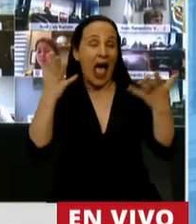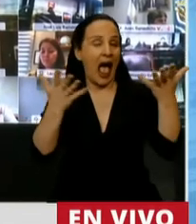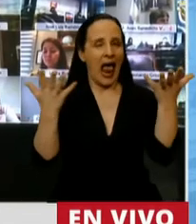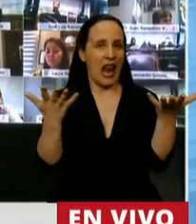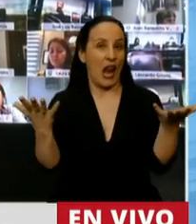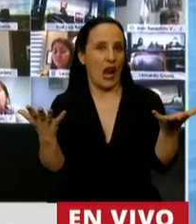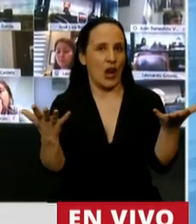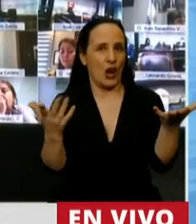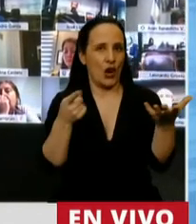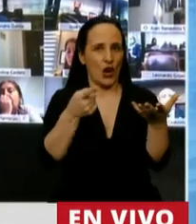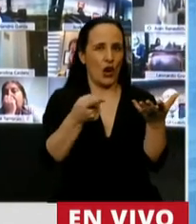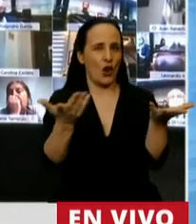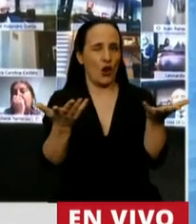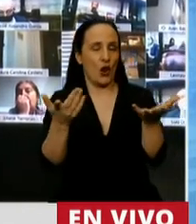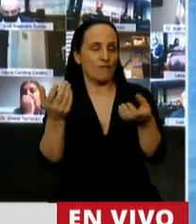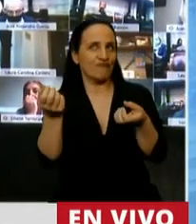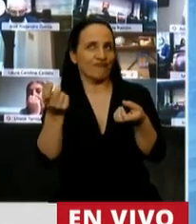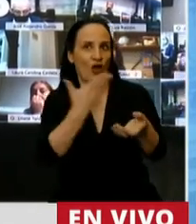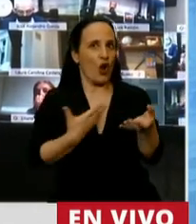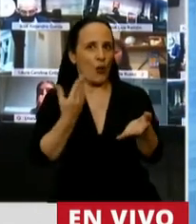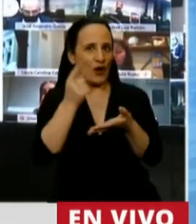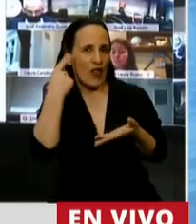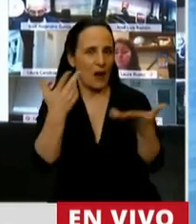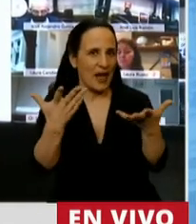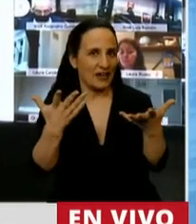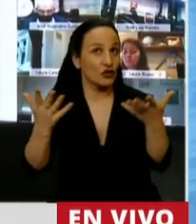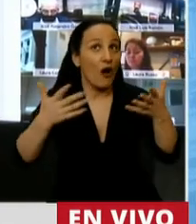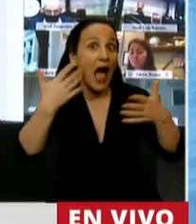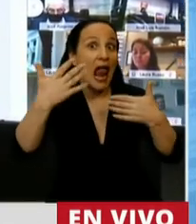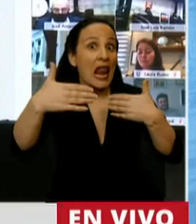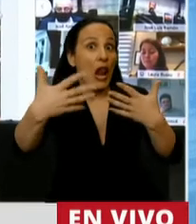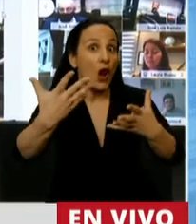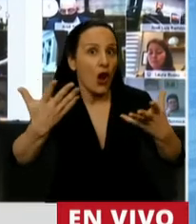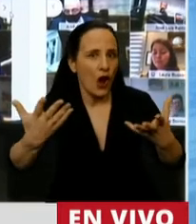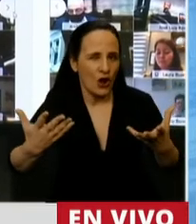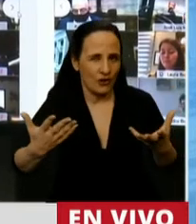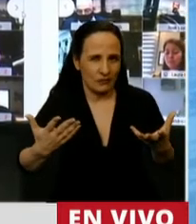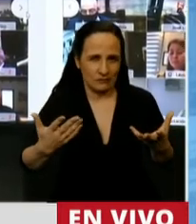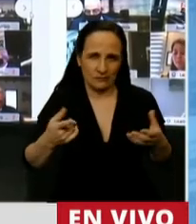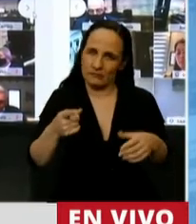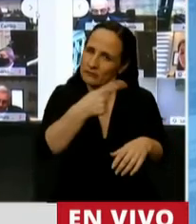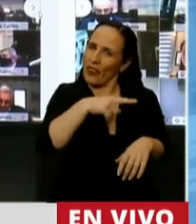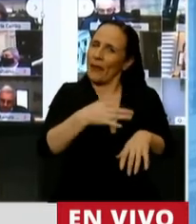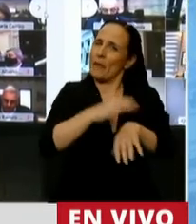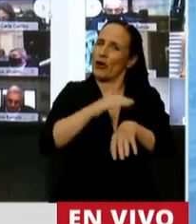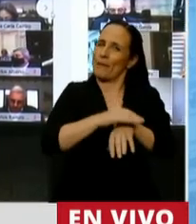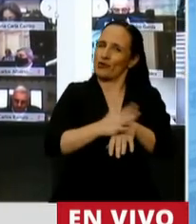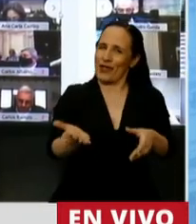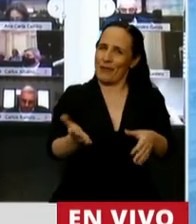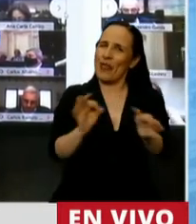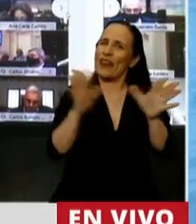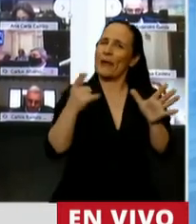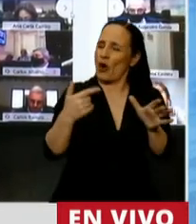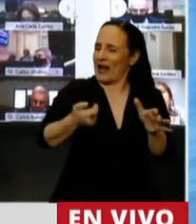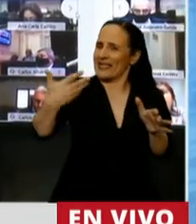con el gobierno de Alberto Fernández. Miren, tenemos que ser muy responsables porque esta democracia bastante joven que tenemos